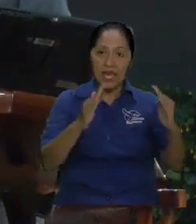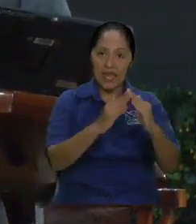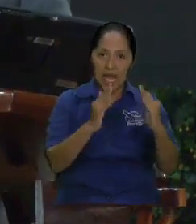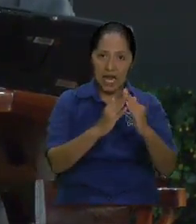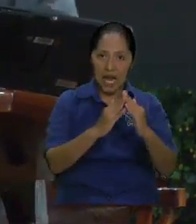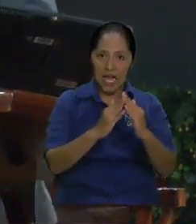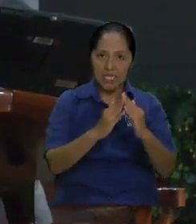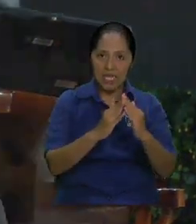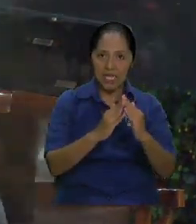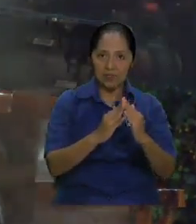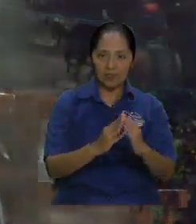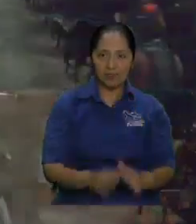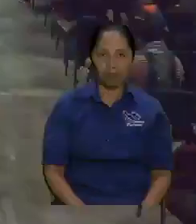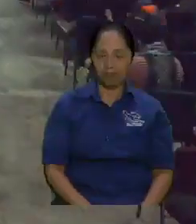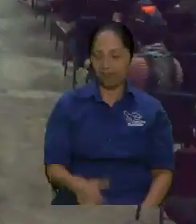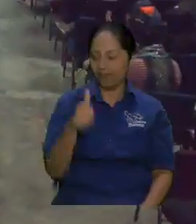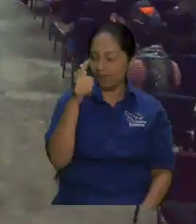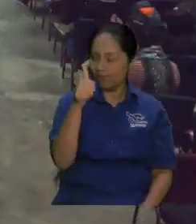aplauso fuerte al rey, pues.